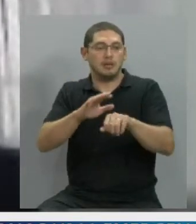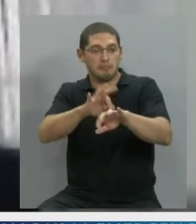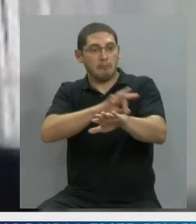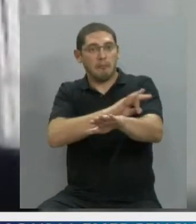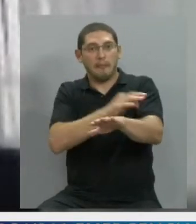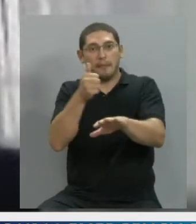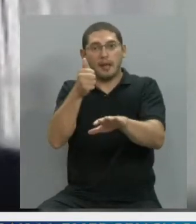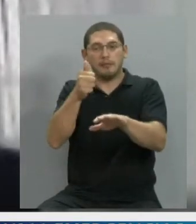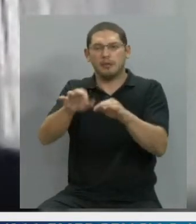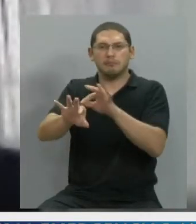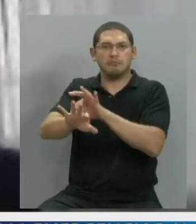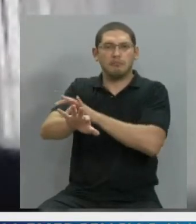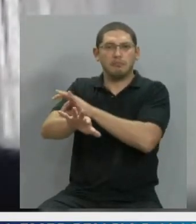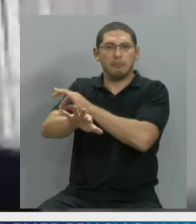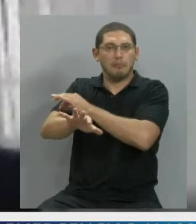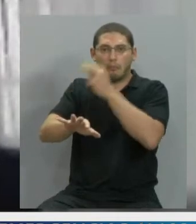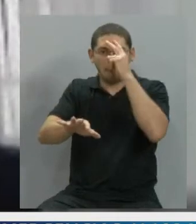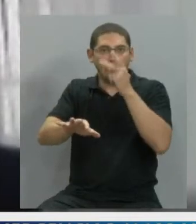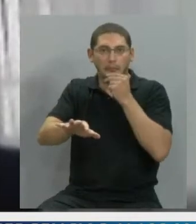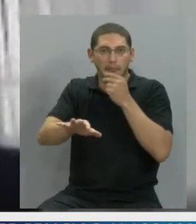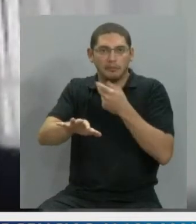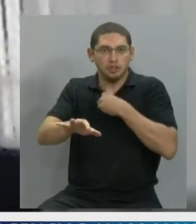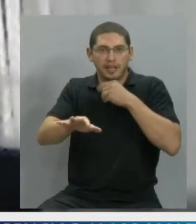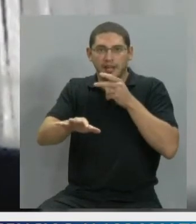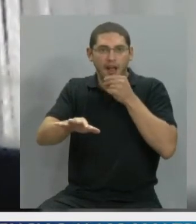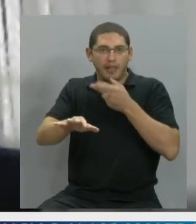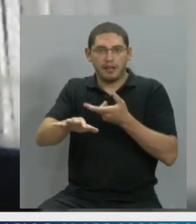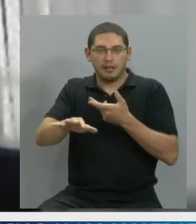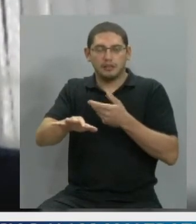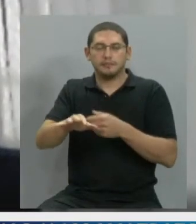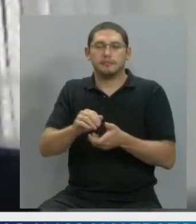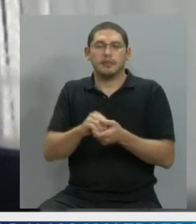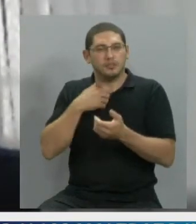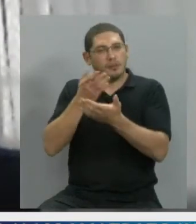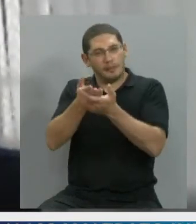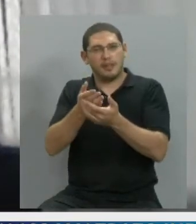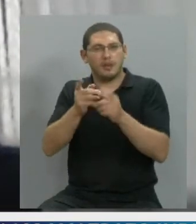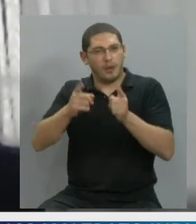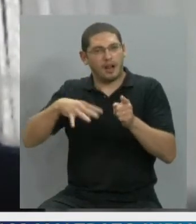ella siempre refería que la estaba tocando. Cuando yo le pido a él estudios para mi hija,